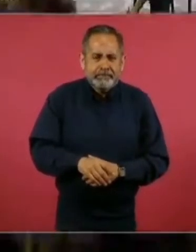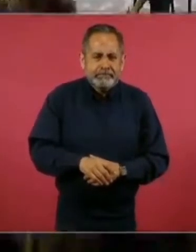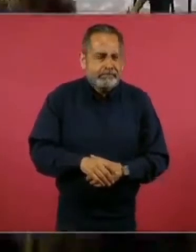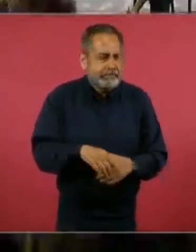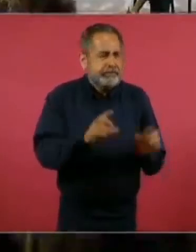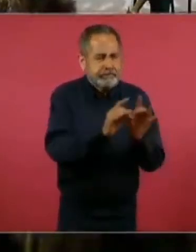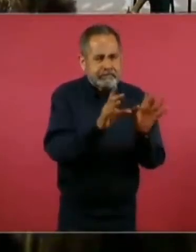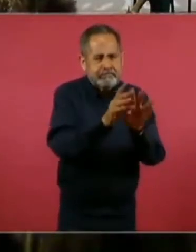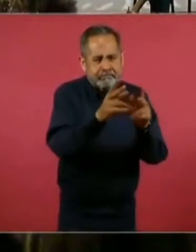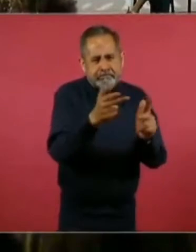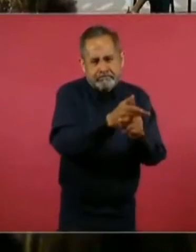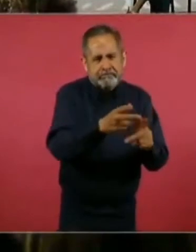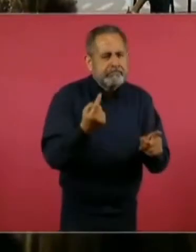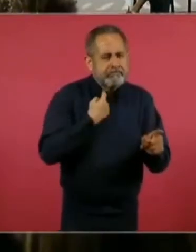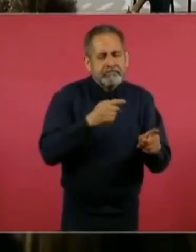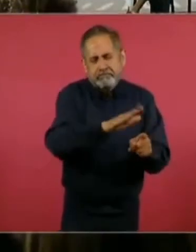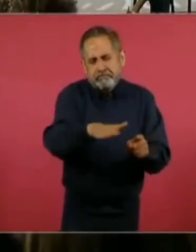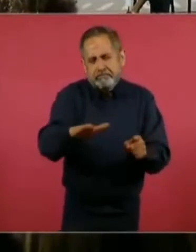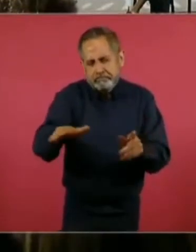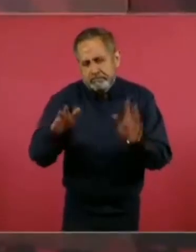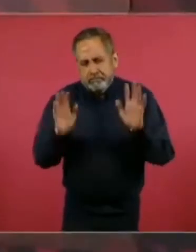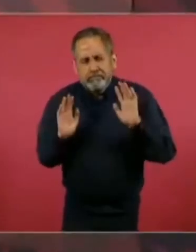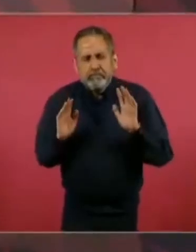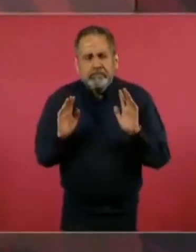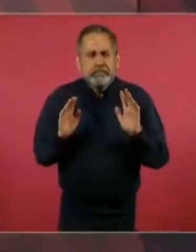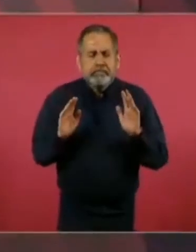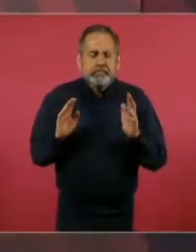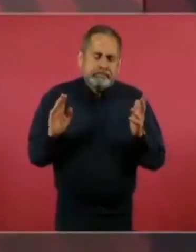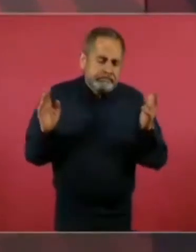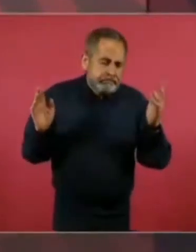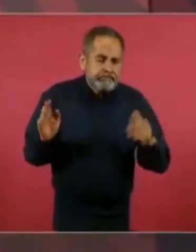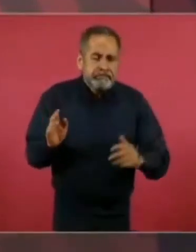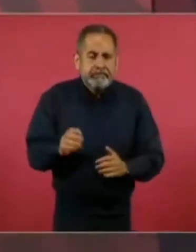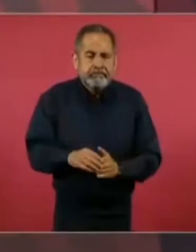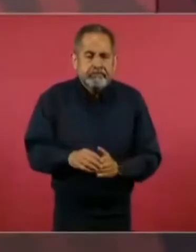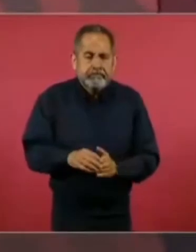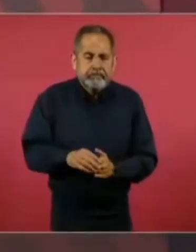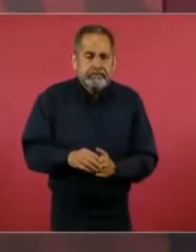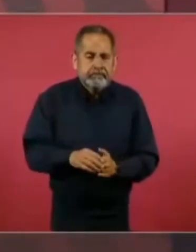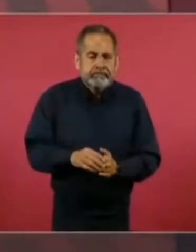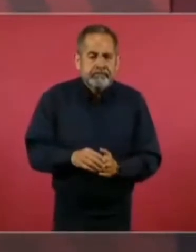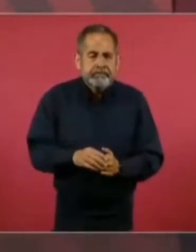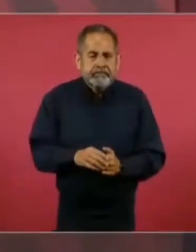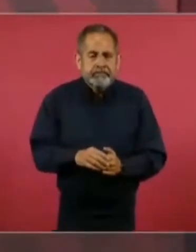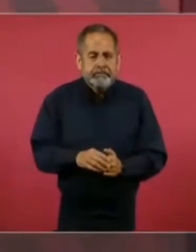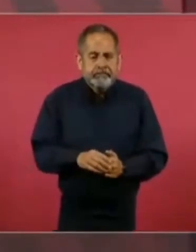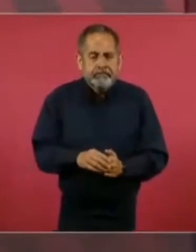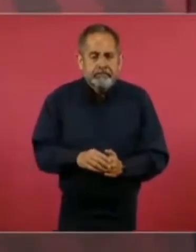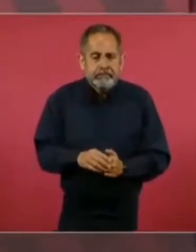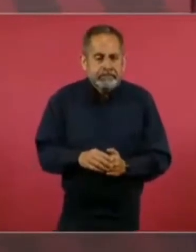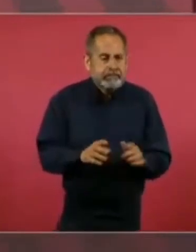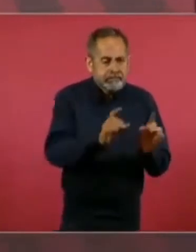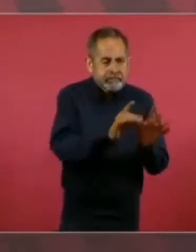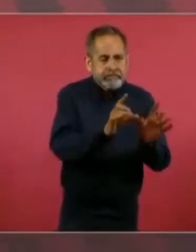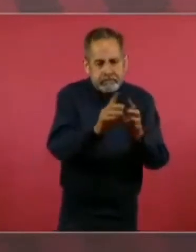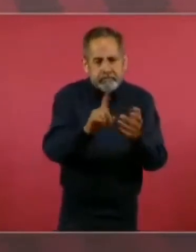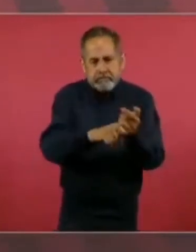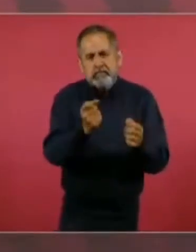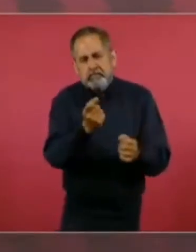han ocasionado,